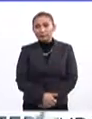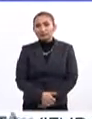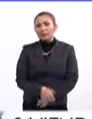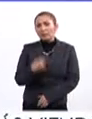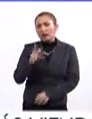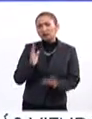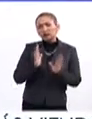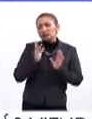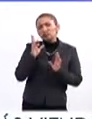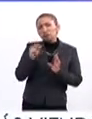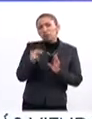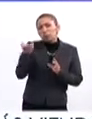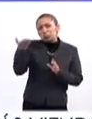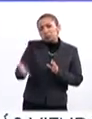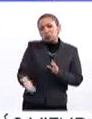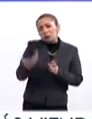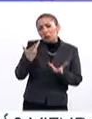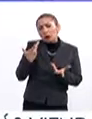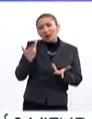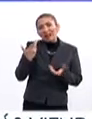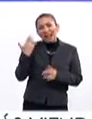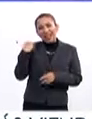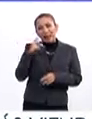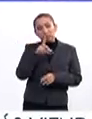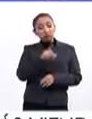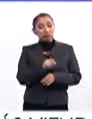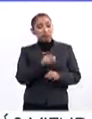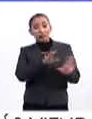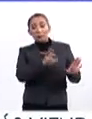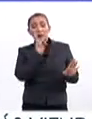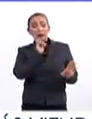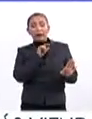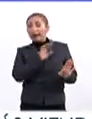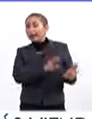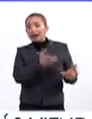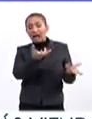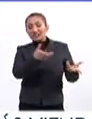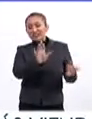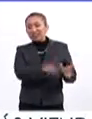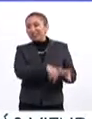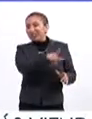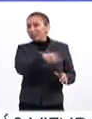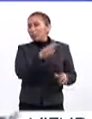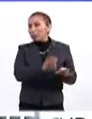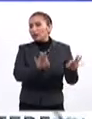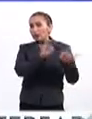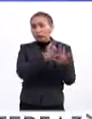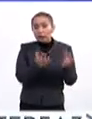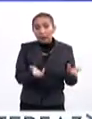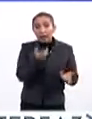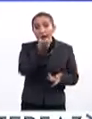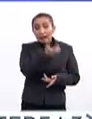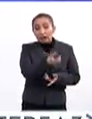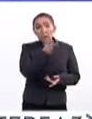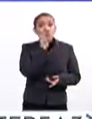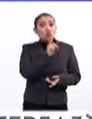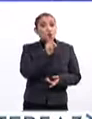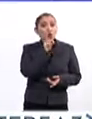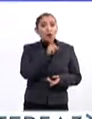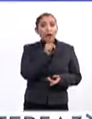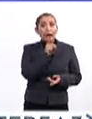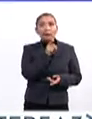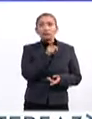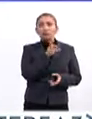no me sorprende tampoco por ese menosprecio que hemos tenido a la mujer y a lo que hace. Yo creo que es de las mujeres,